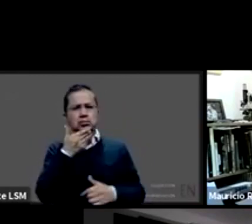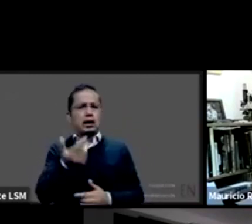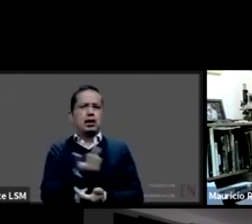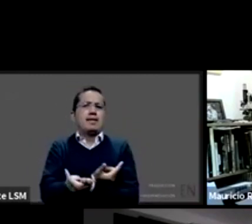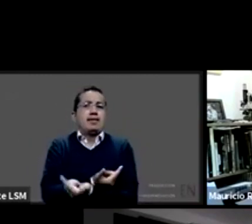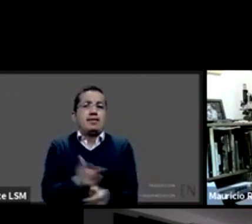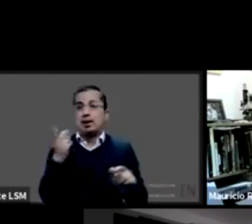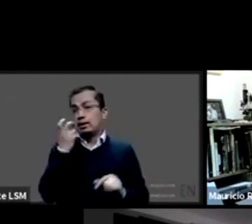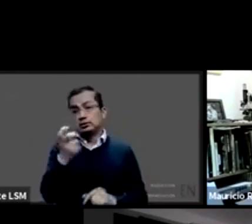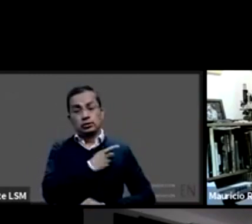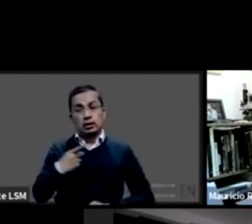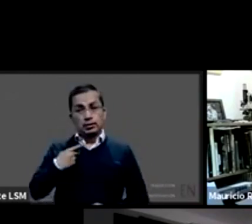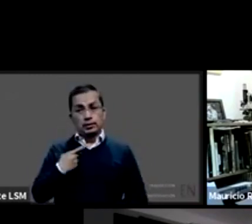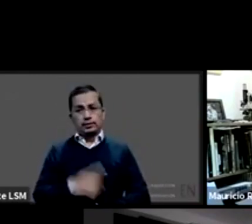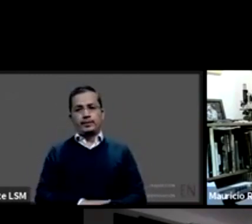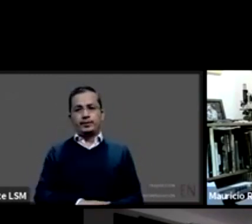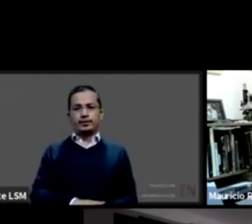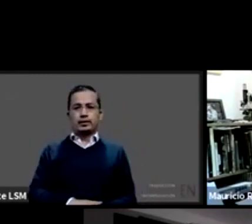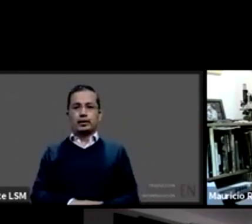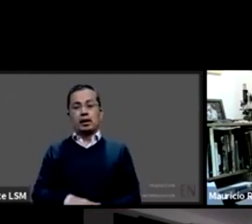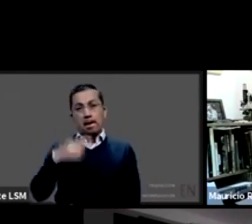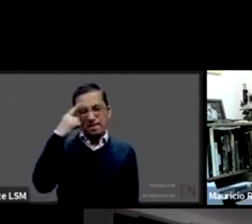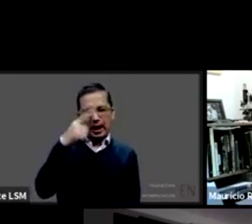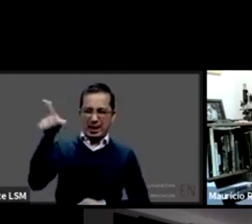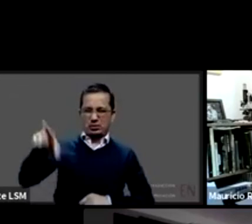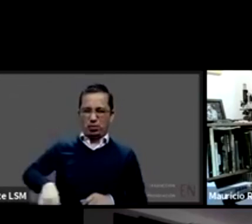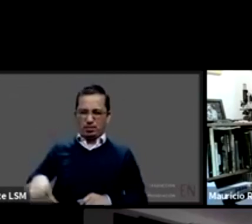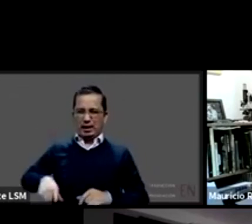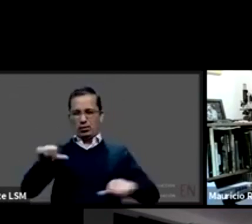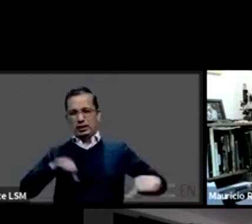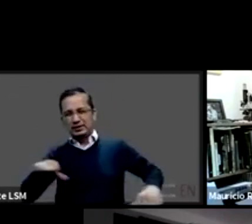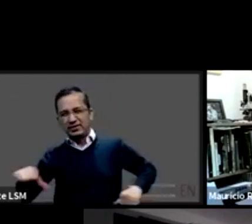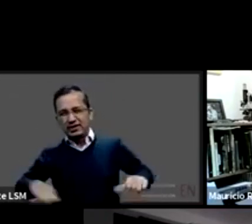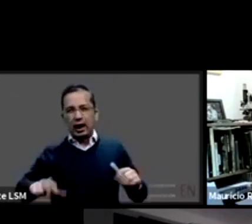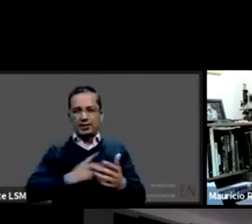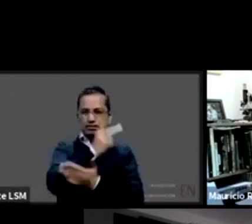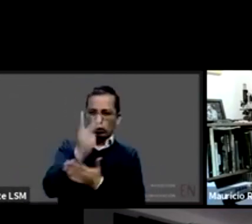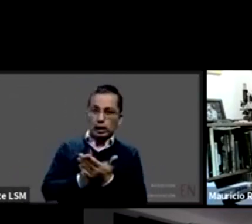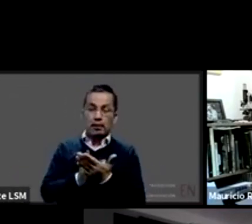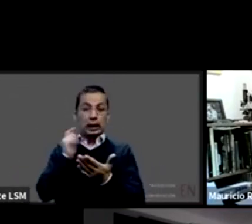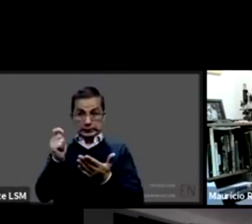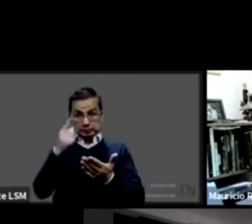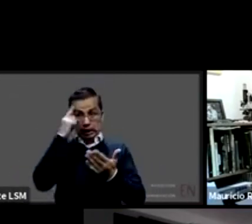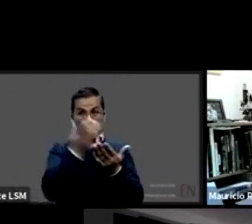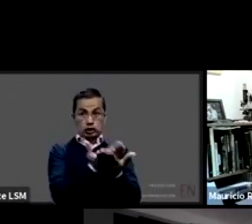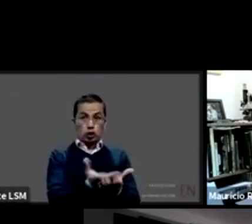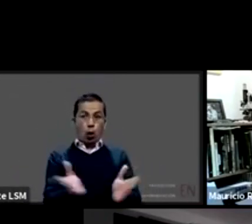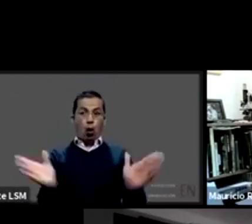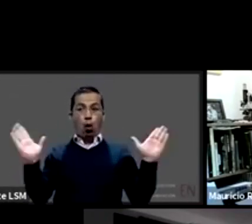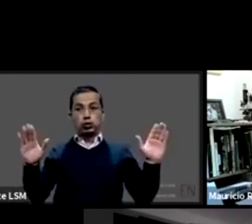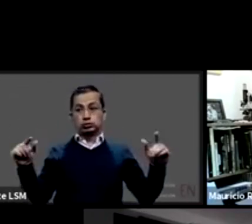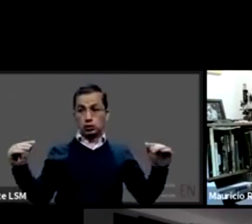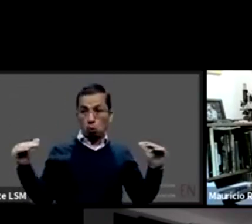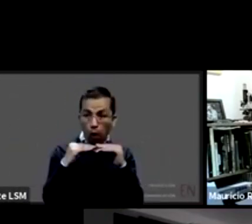en las políticas públicas hay que dejar de generalizar hay que ser particulares y hay que prestar atención a las poblaciones que